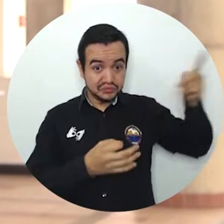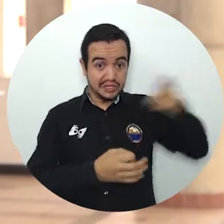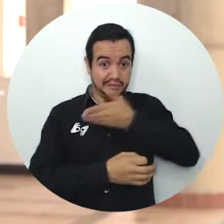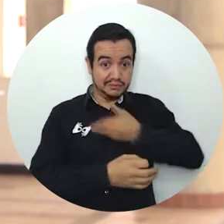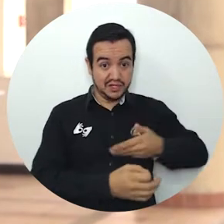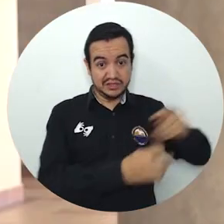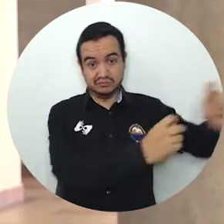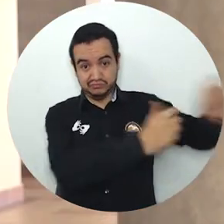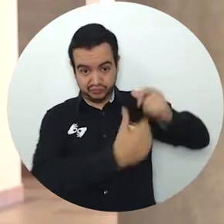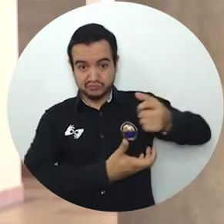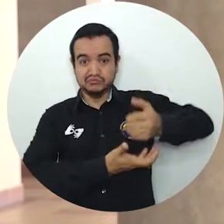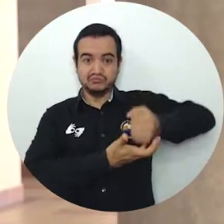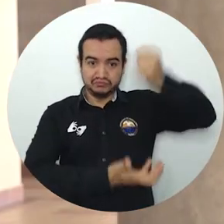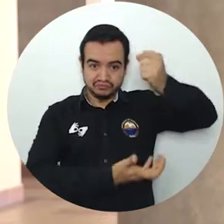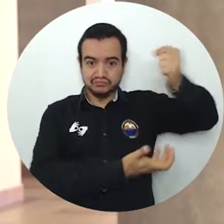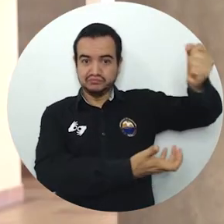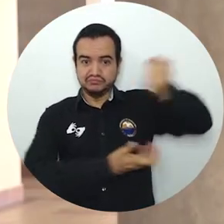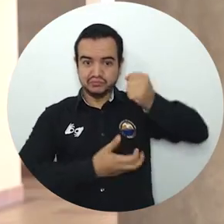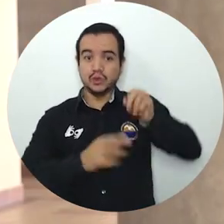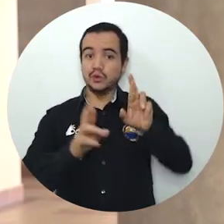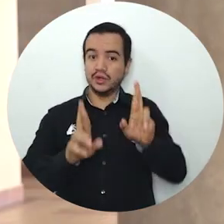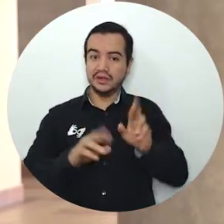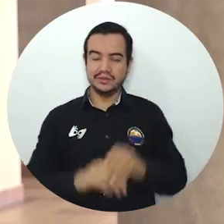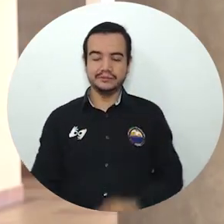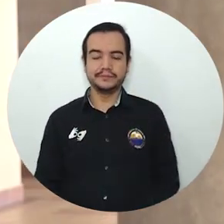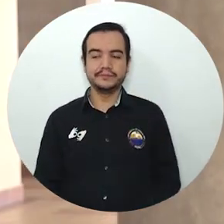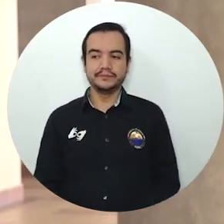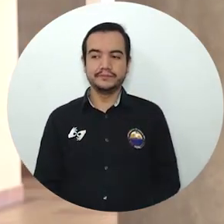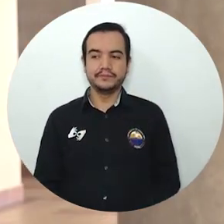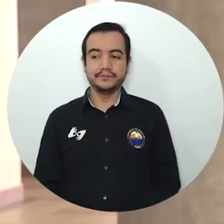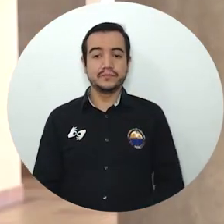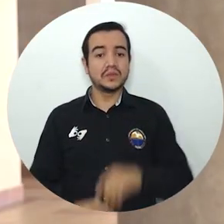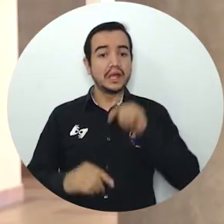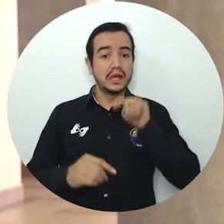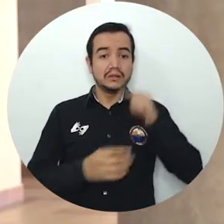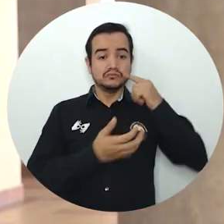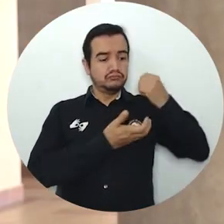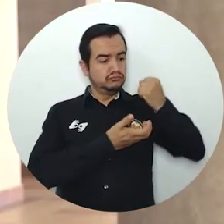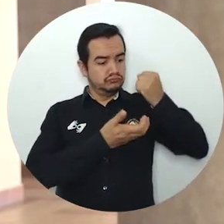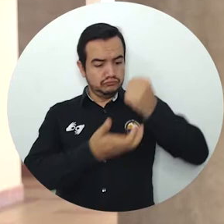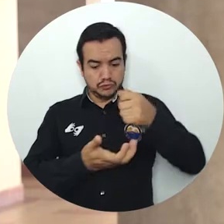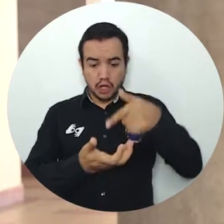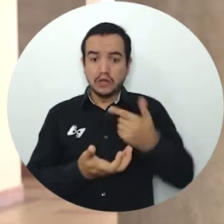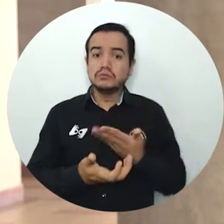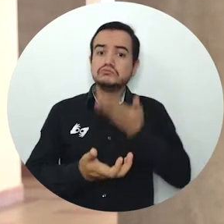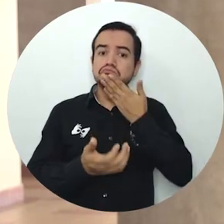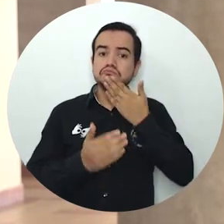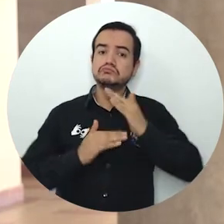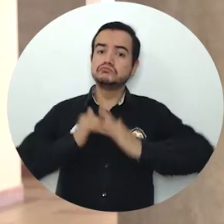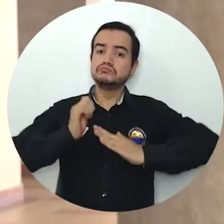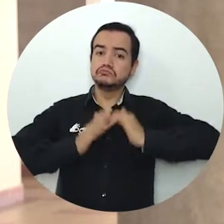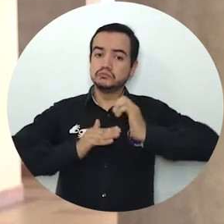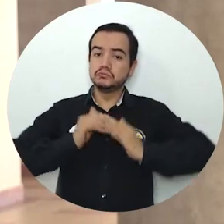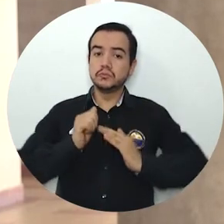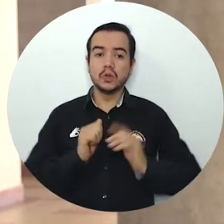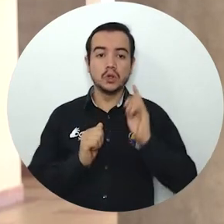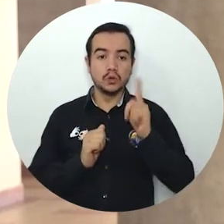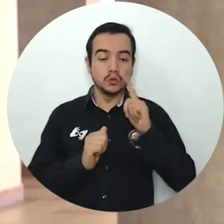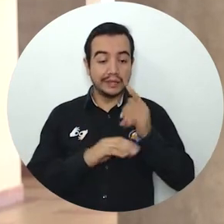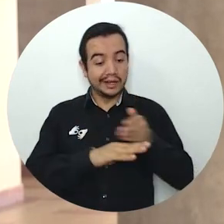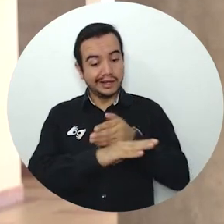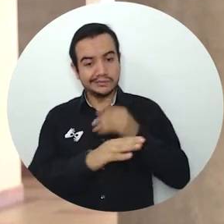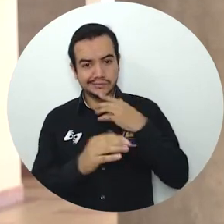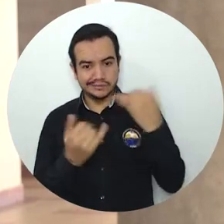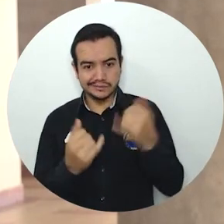como debe ser. Bueno, realmente es un presupuesto bastante aterrizado. Una semana anterior nos dieron todos los insumos para